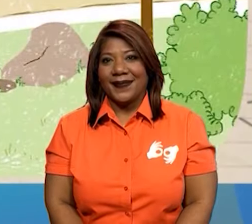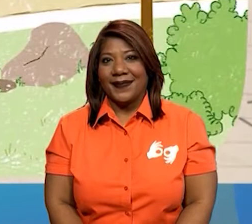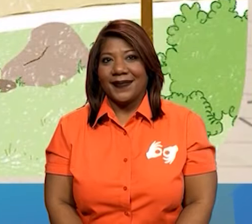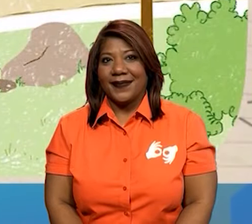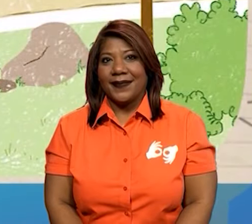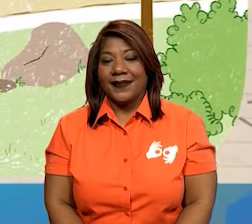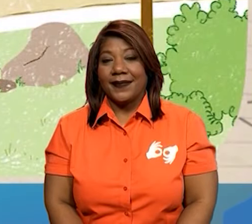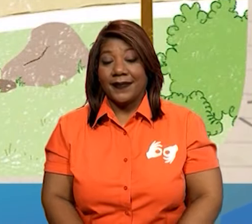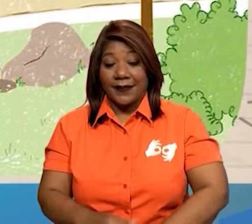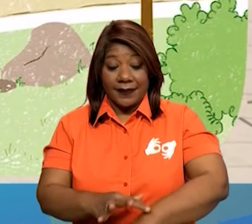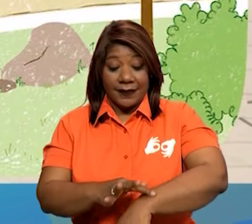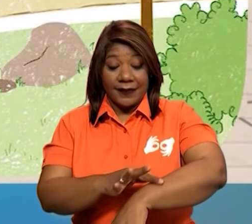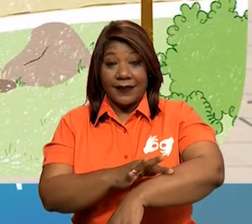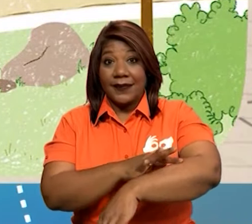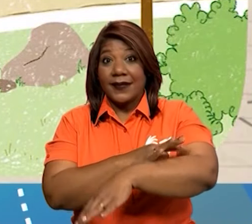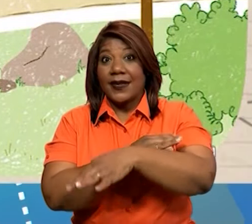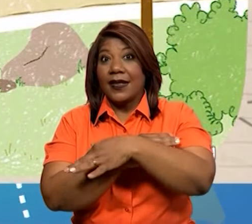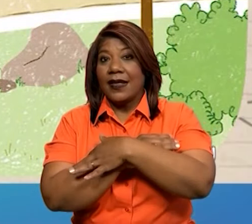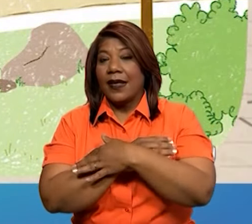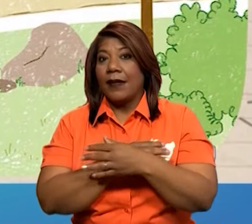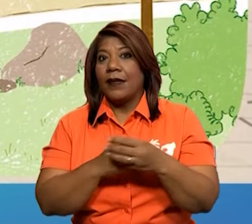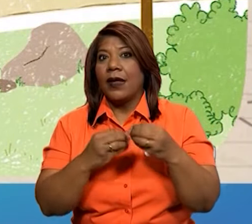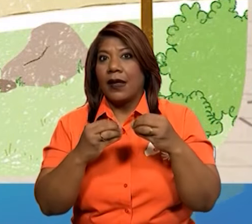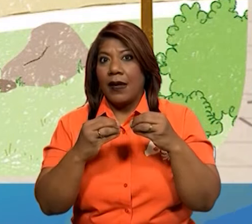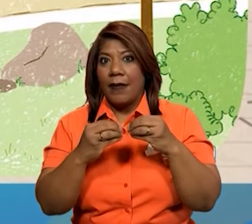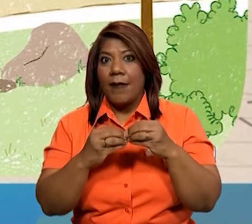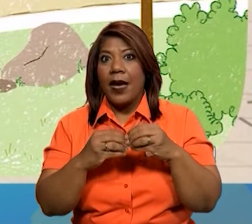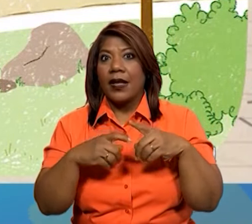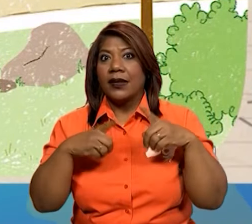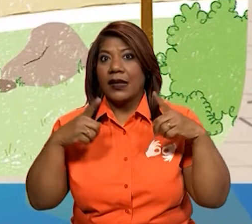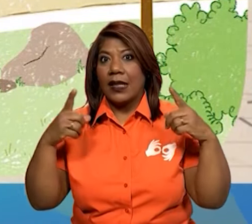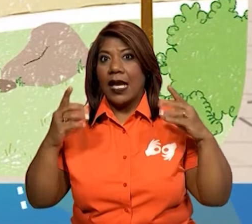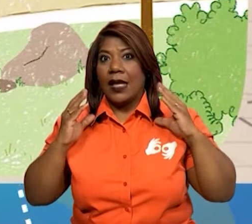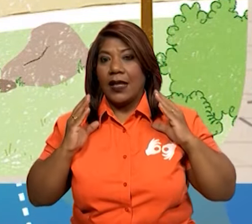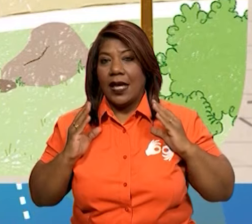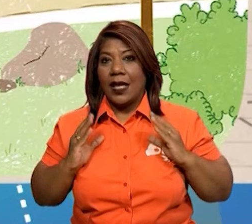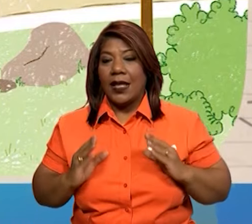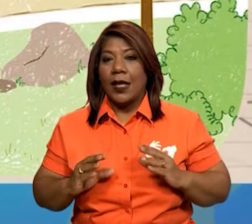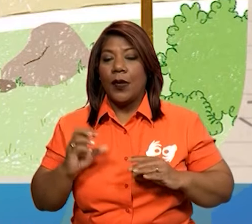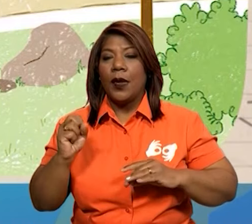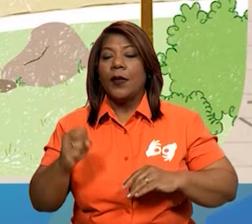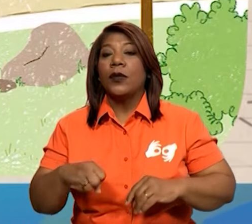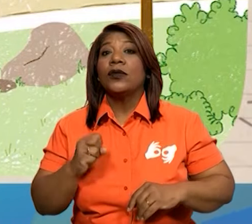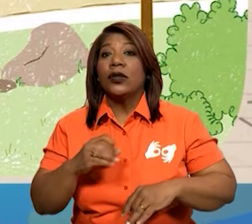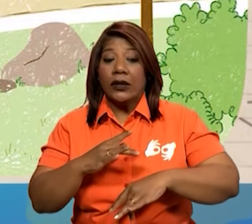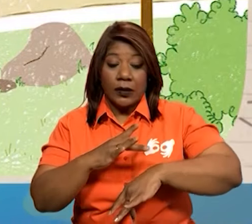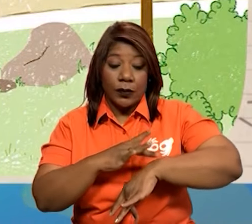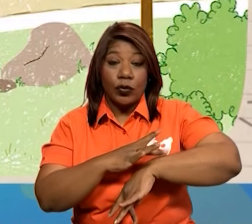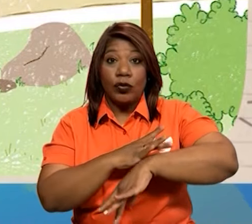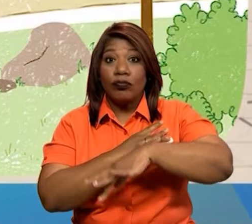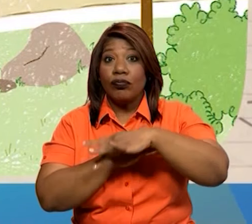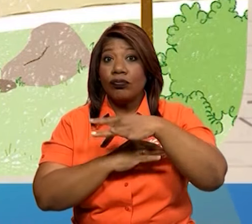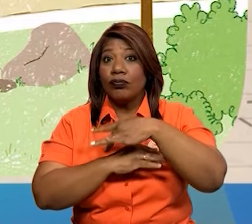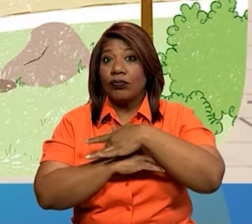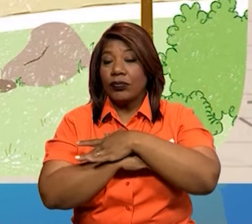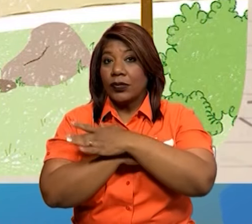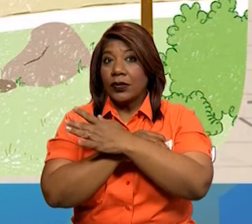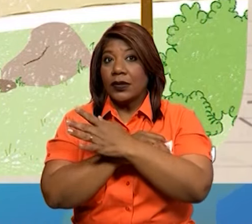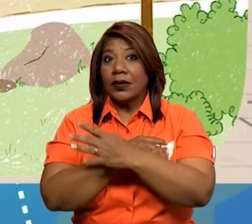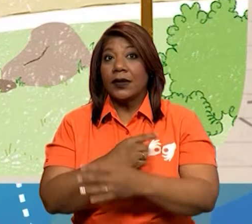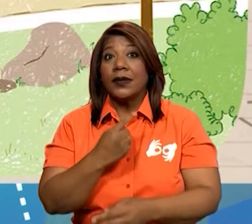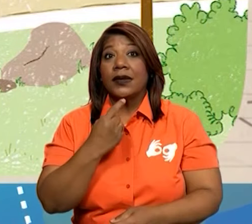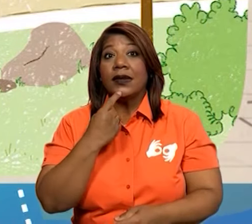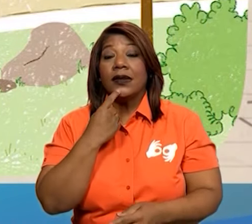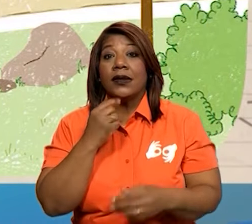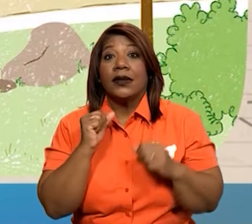La piel es el mayor órgano de nuestro cuerpo. A través de ella, percibimos el tacto. Siento si hace calor